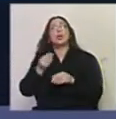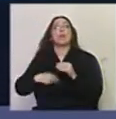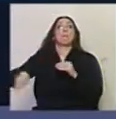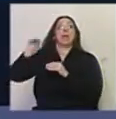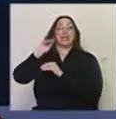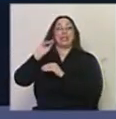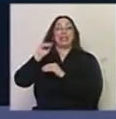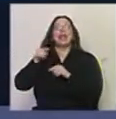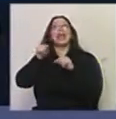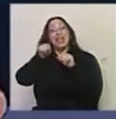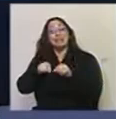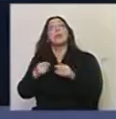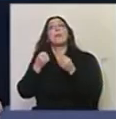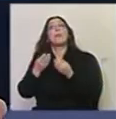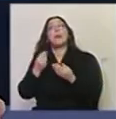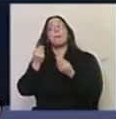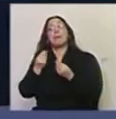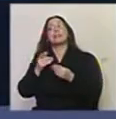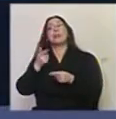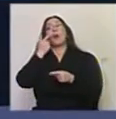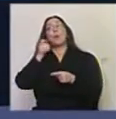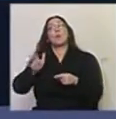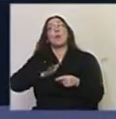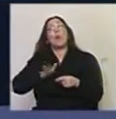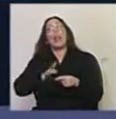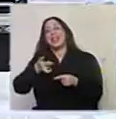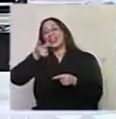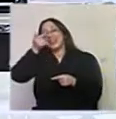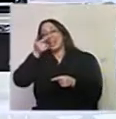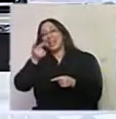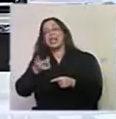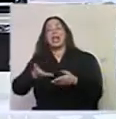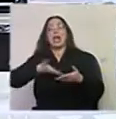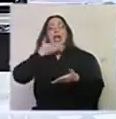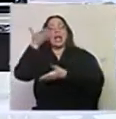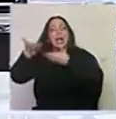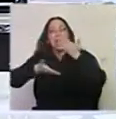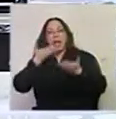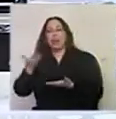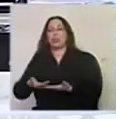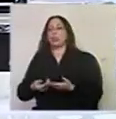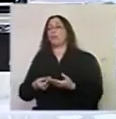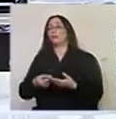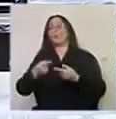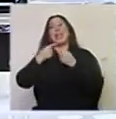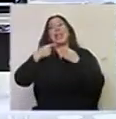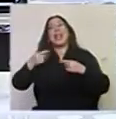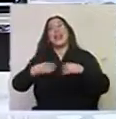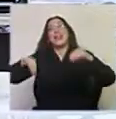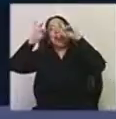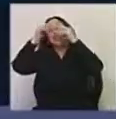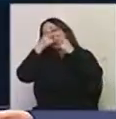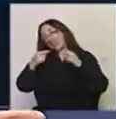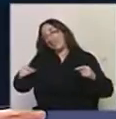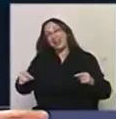Eso es porque hay más chicos y chicas que se están interesando por el canto lírico y por todos los tipos de danza que tenemos en la escuela.